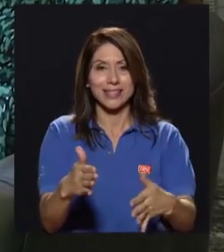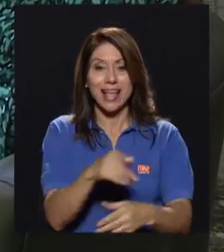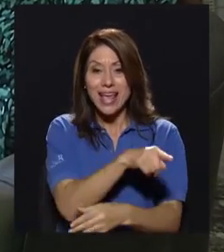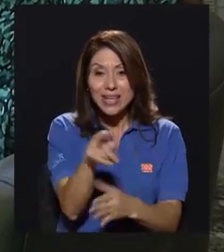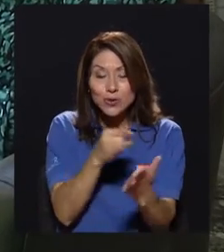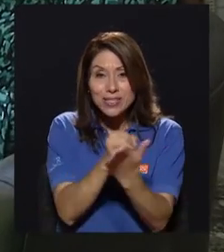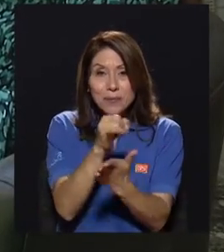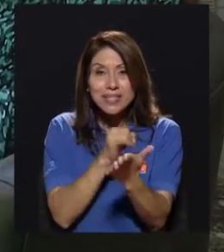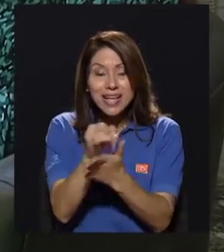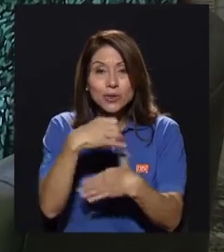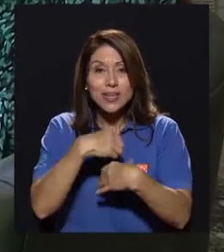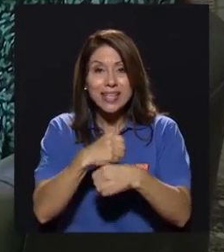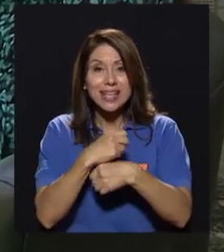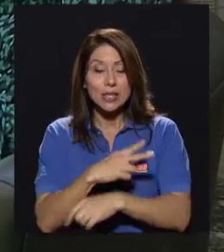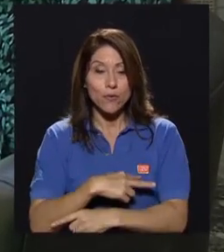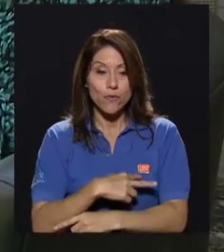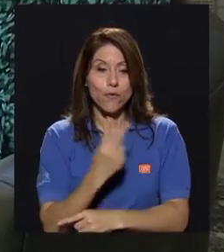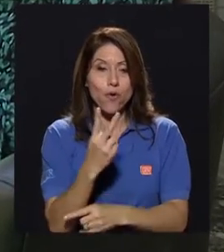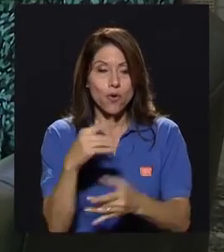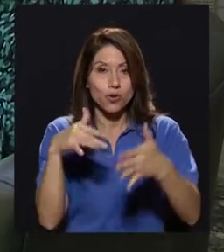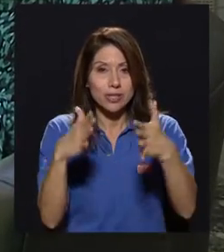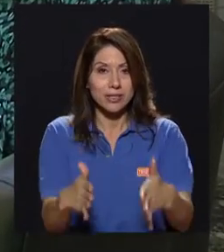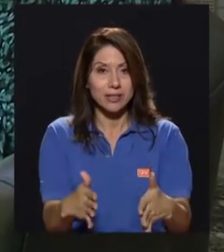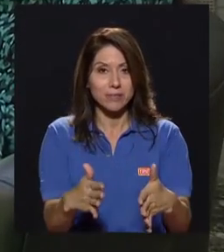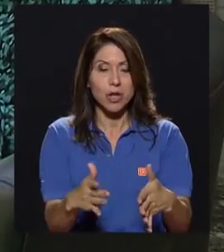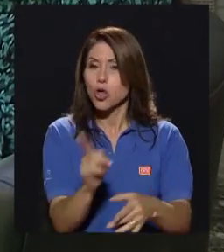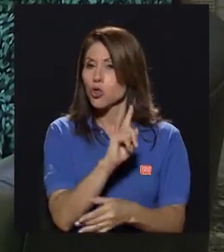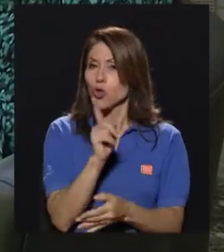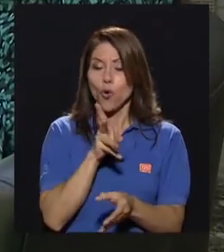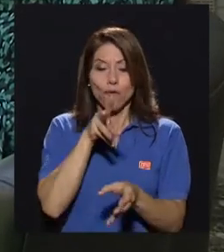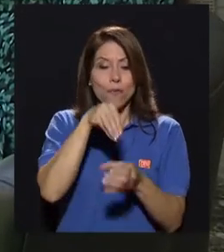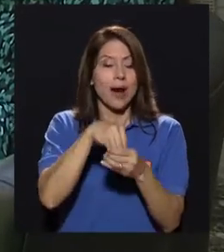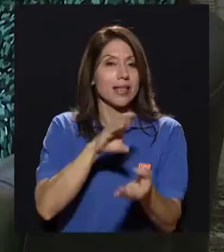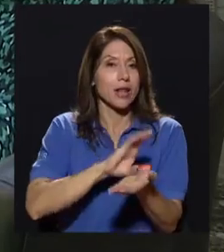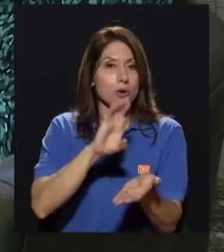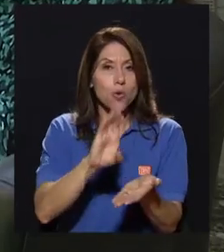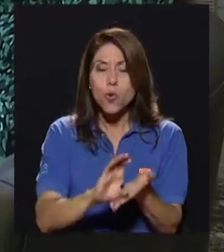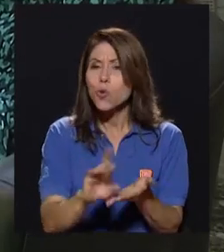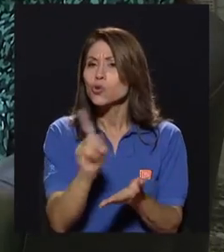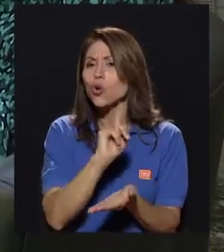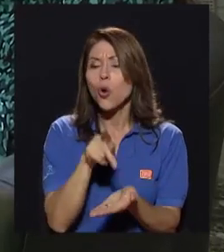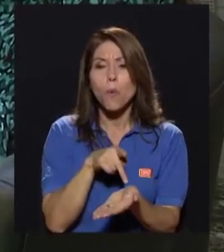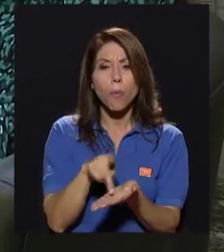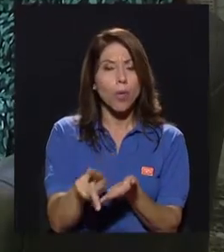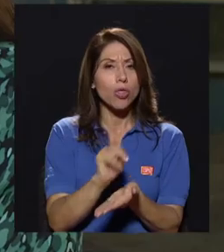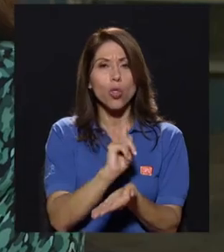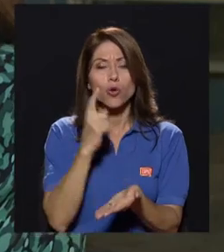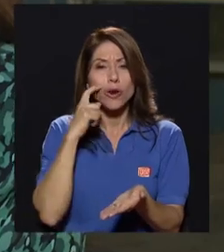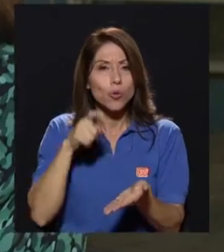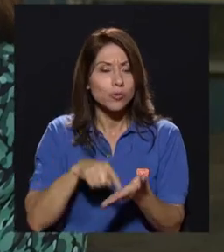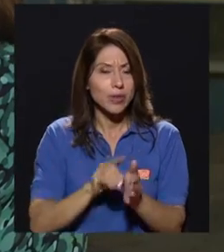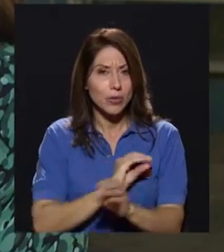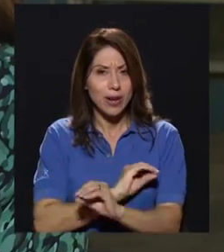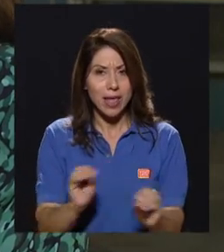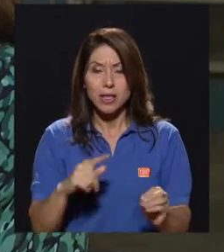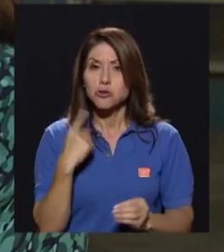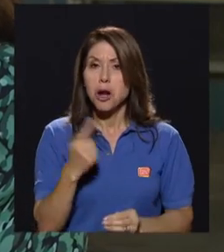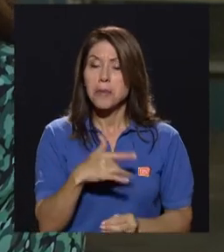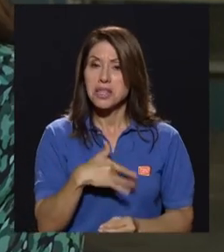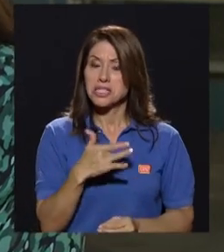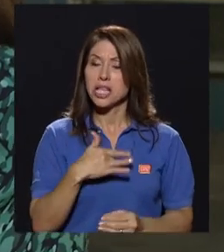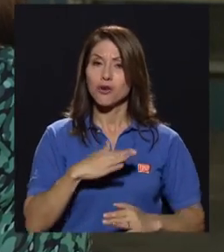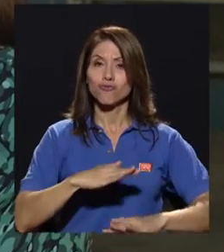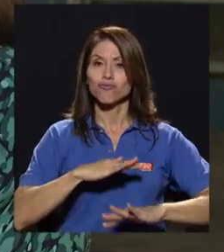nuestros estudiantes en tiempo voluntario, no fue parte de un curso, no recibieron ningún reconocimiento adicional, más que la motivación